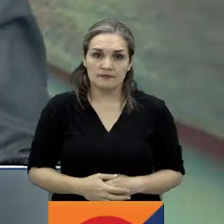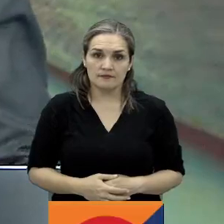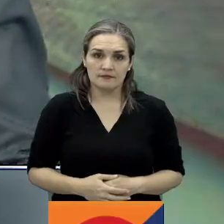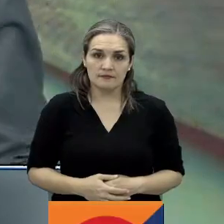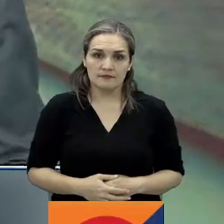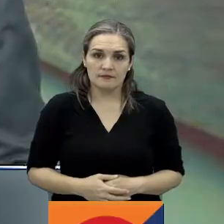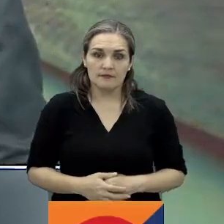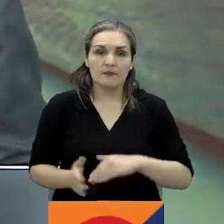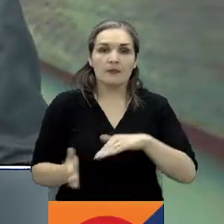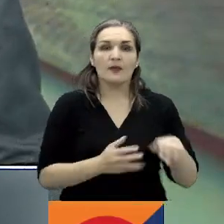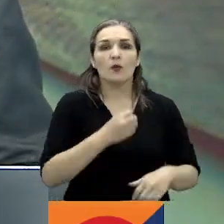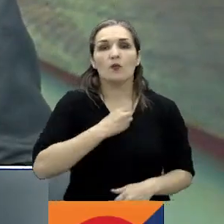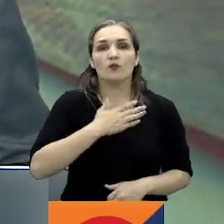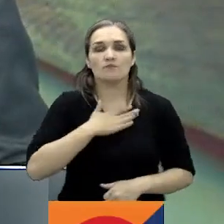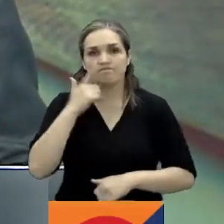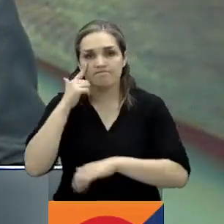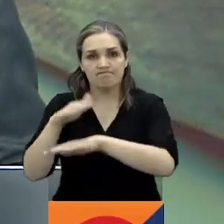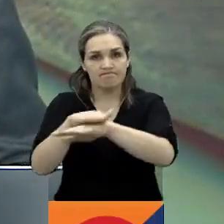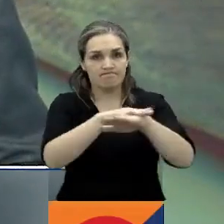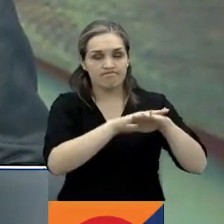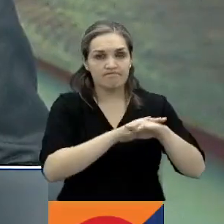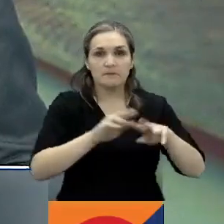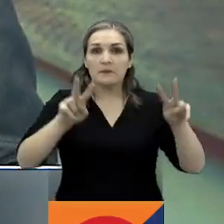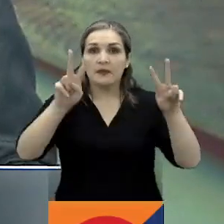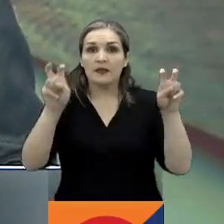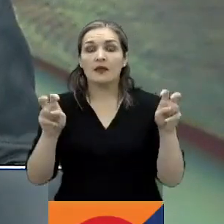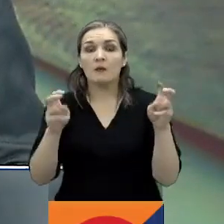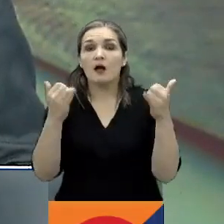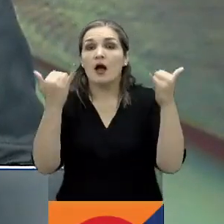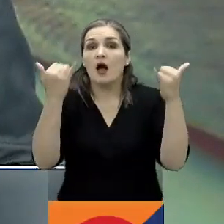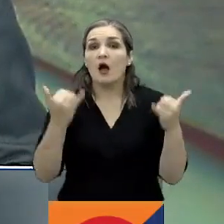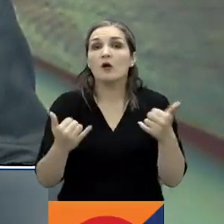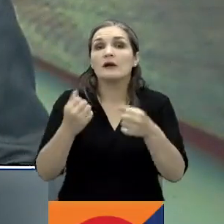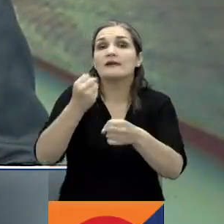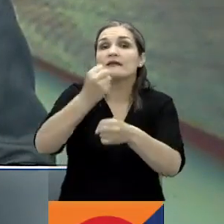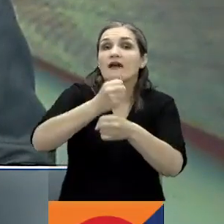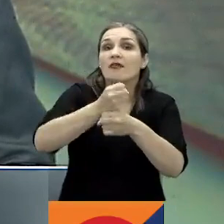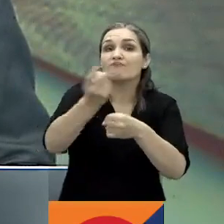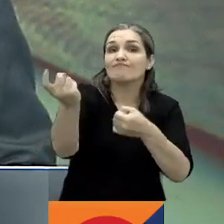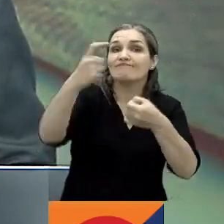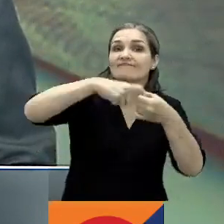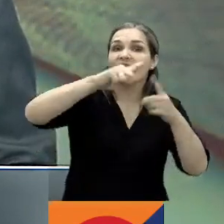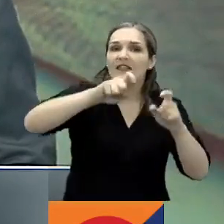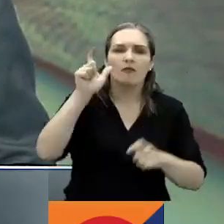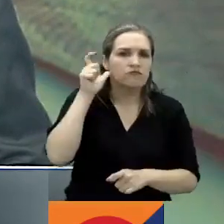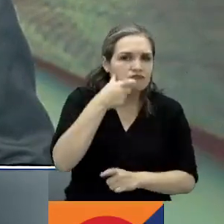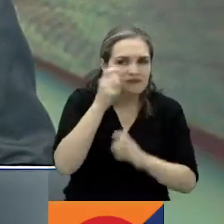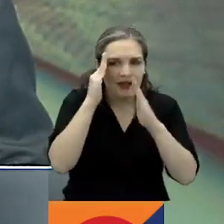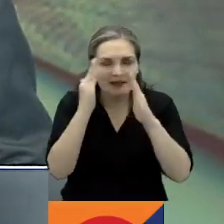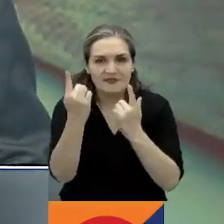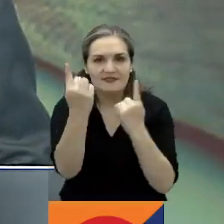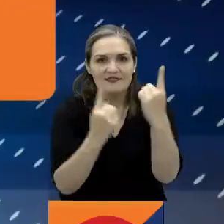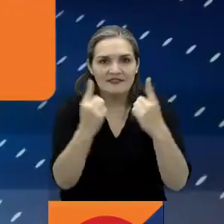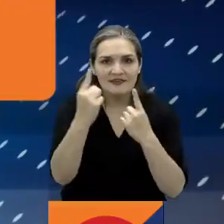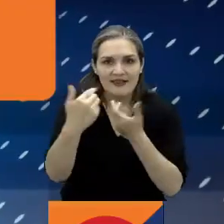Llegamos a oportunidades, atentos, porque hay vacantes de trabajo en atención al cliente. Acá les contamos cómo pueden aplicar.